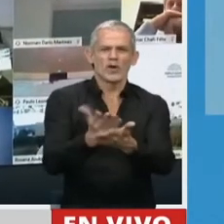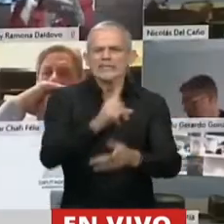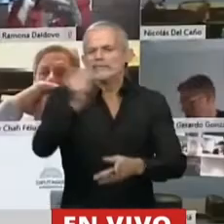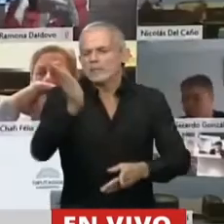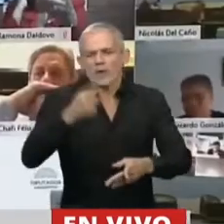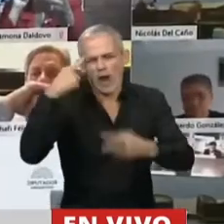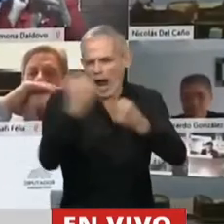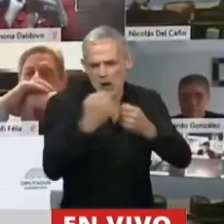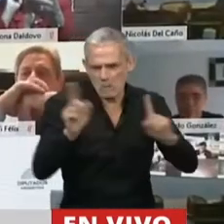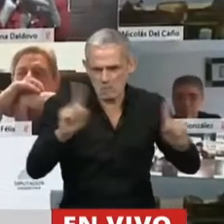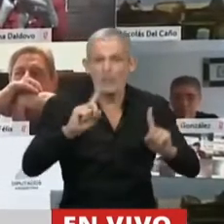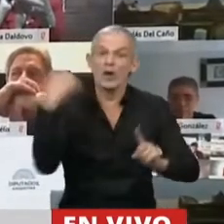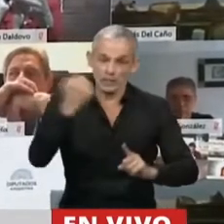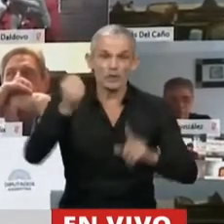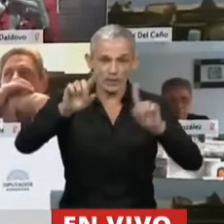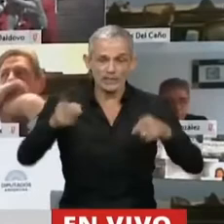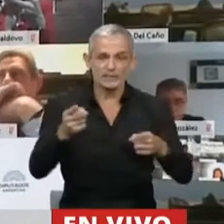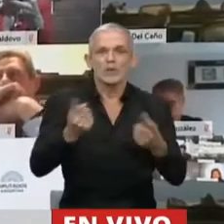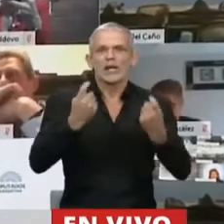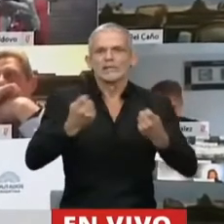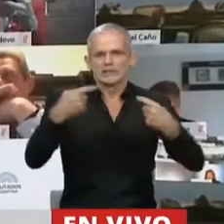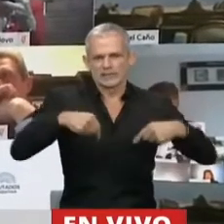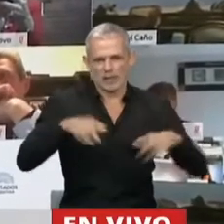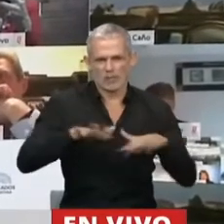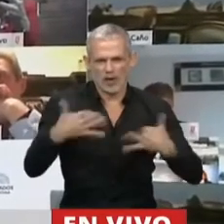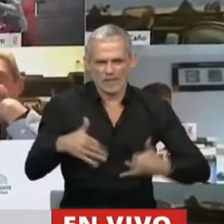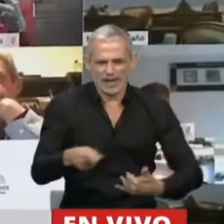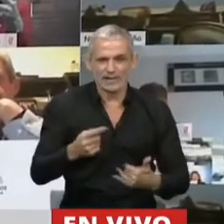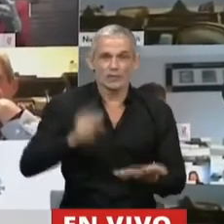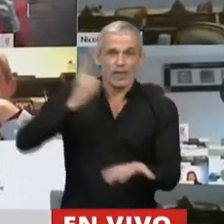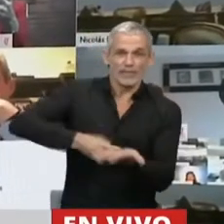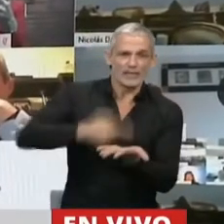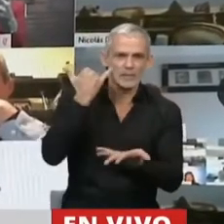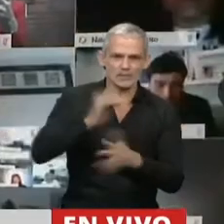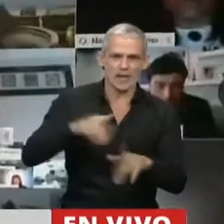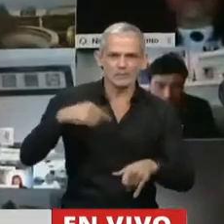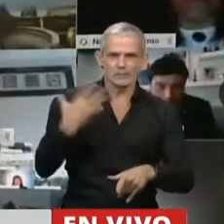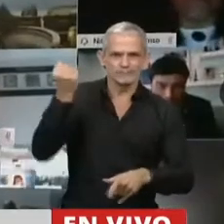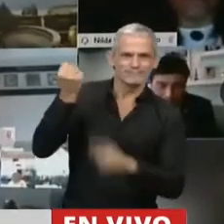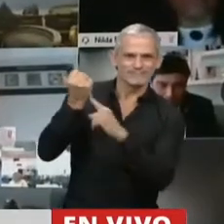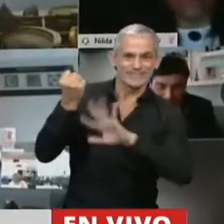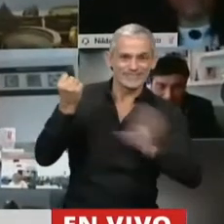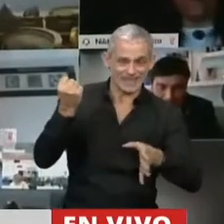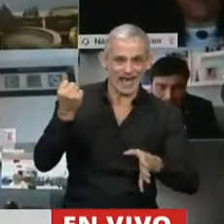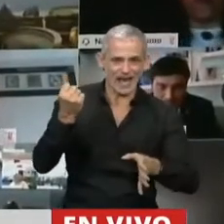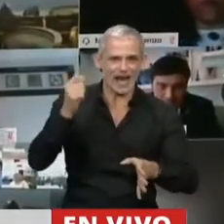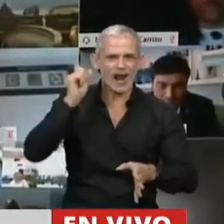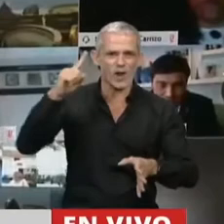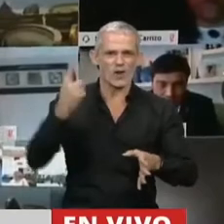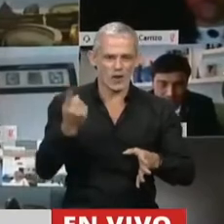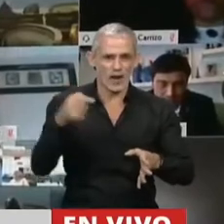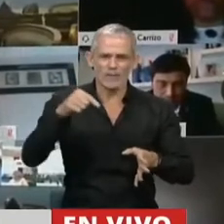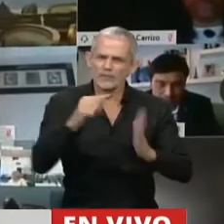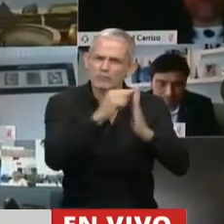muy importante como nos requieren las políticas públicas. Así logramos este dictamen, del cual quiero señalar algunas